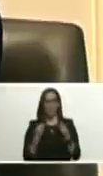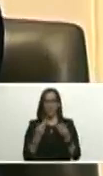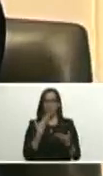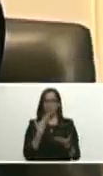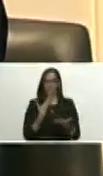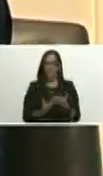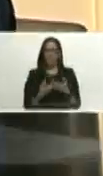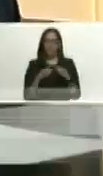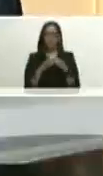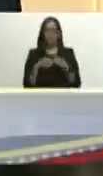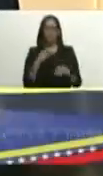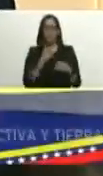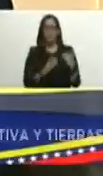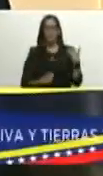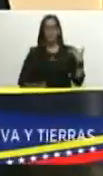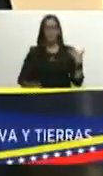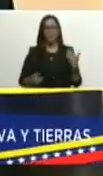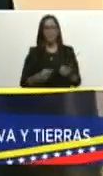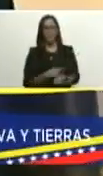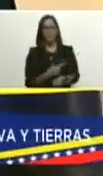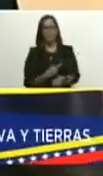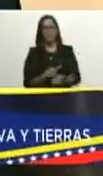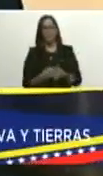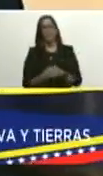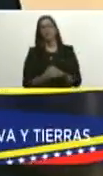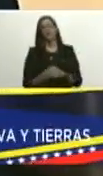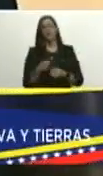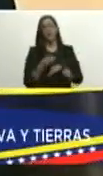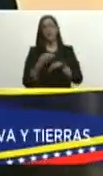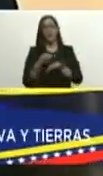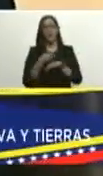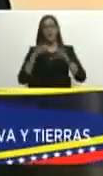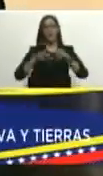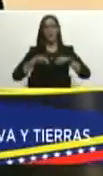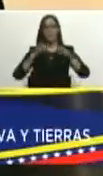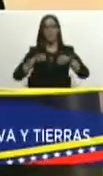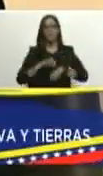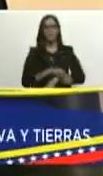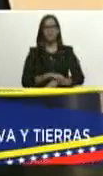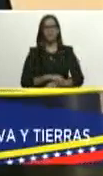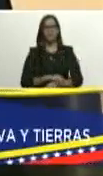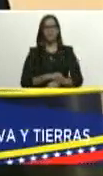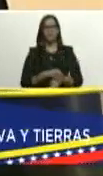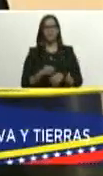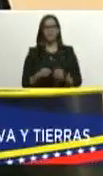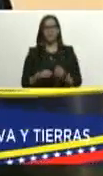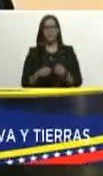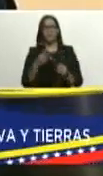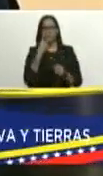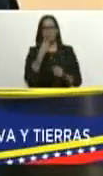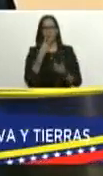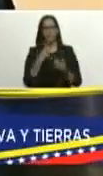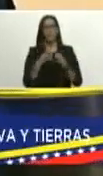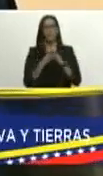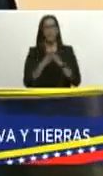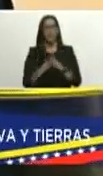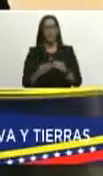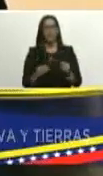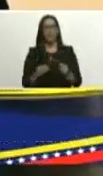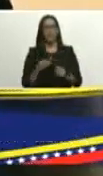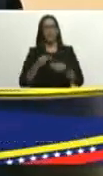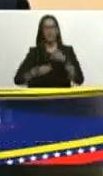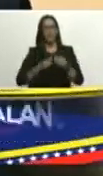hermanos gobernadores campesinos campesinas productoras y productores que nos están viendo y todo el pueblo de Venezuela